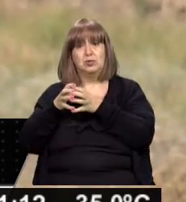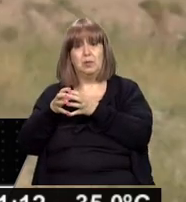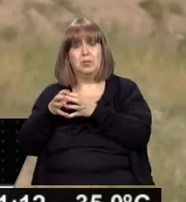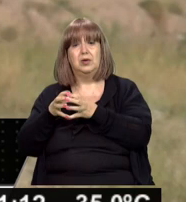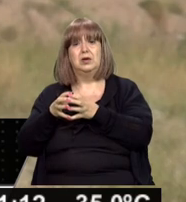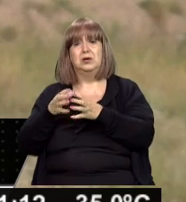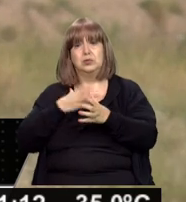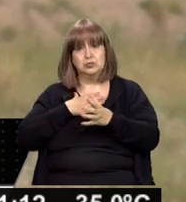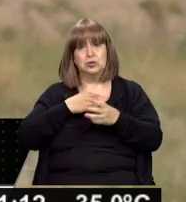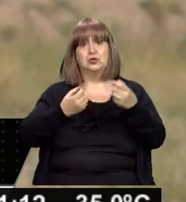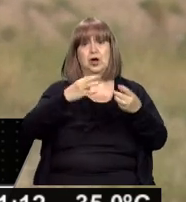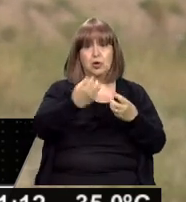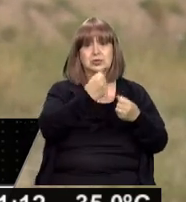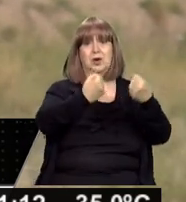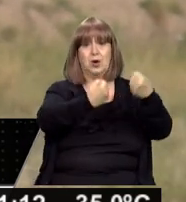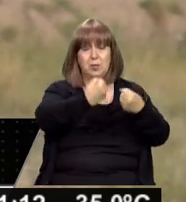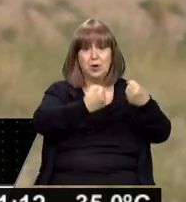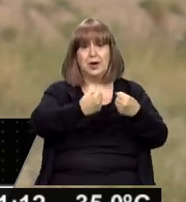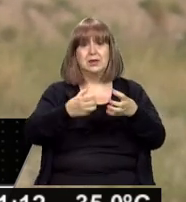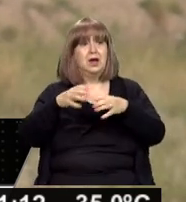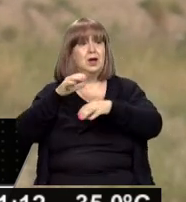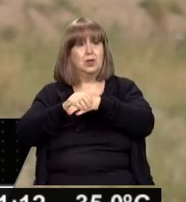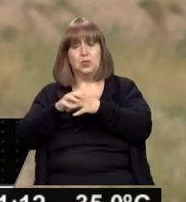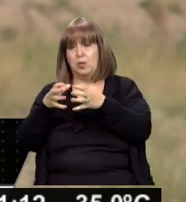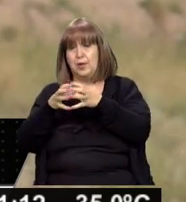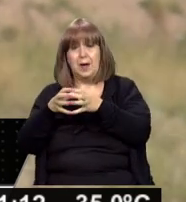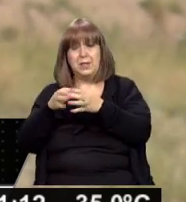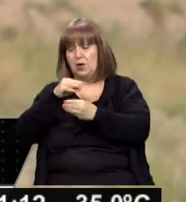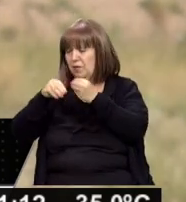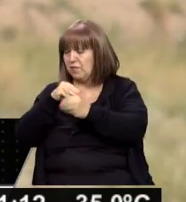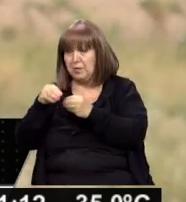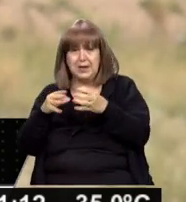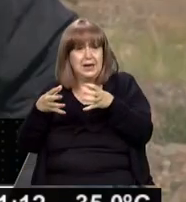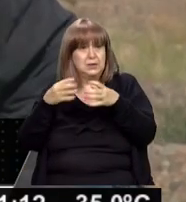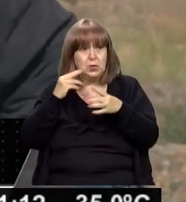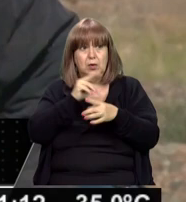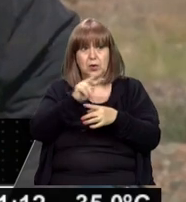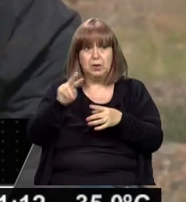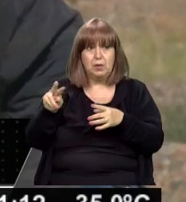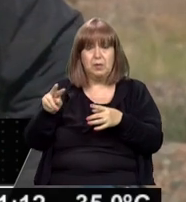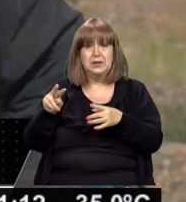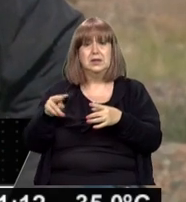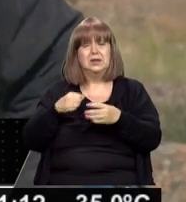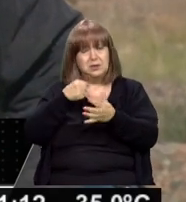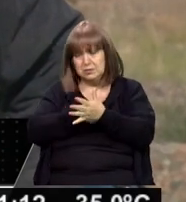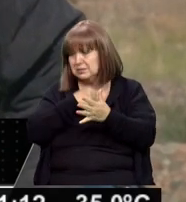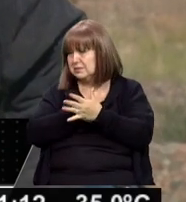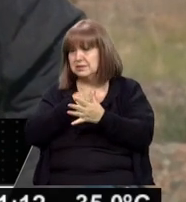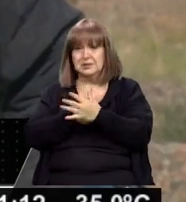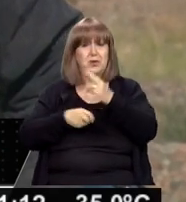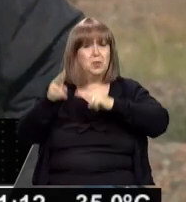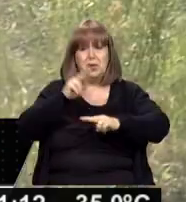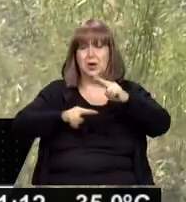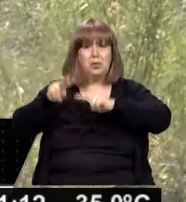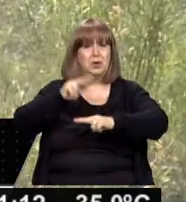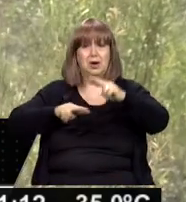la camioneta, todos nosotros, este grupo de amigos, toda esta familia, todo esto que usted ve acá, es lo que hay, lo que